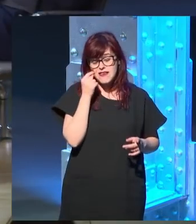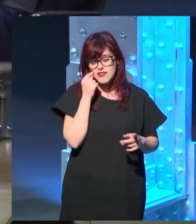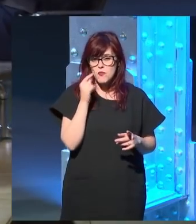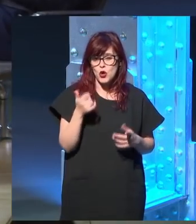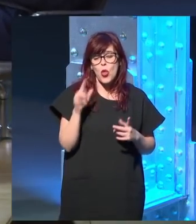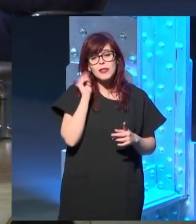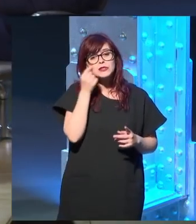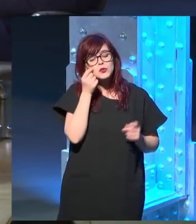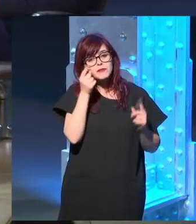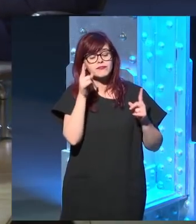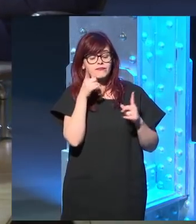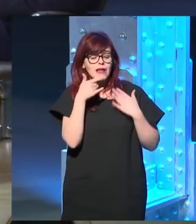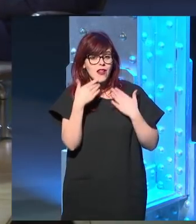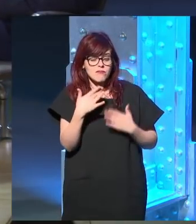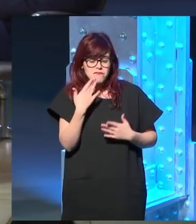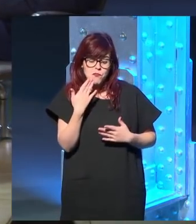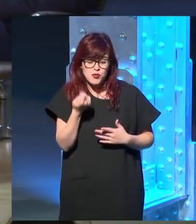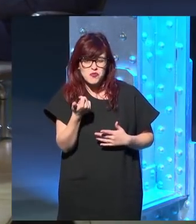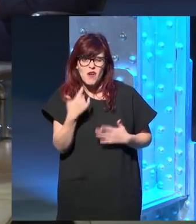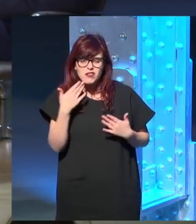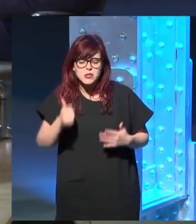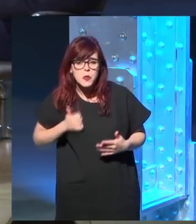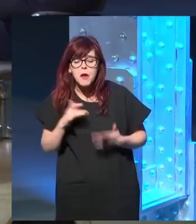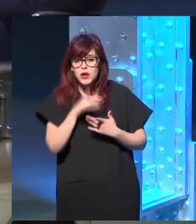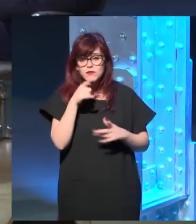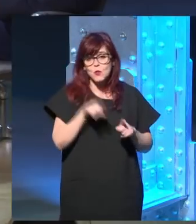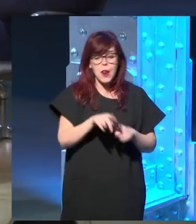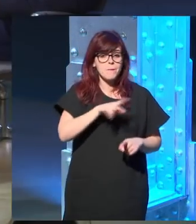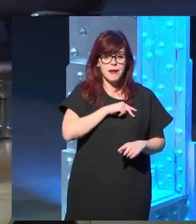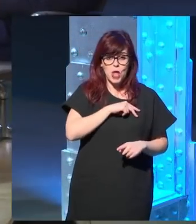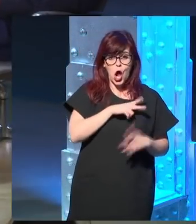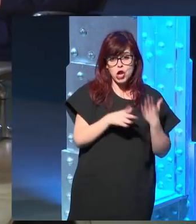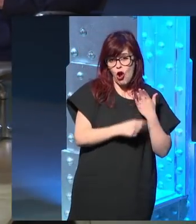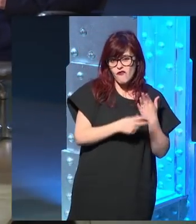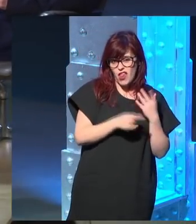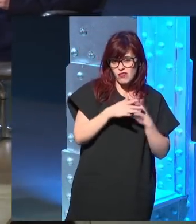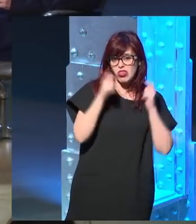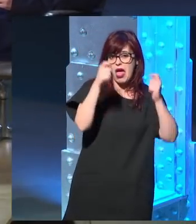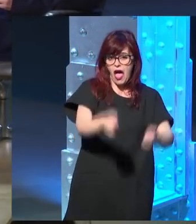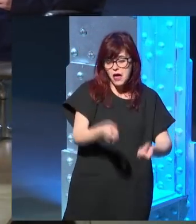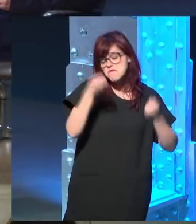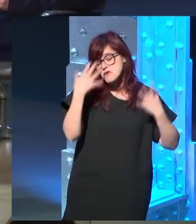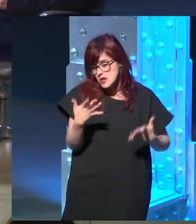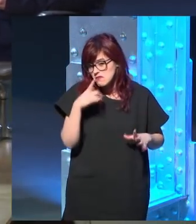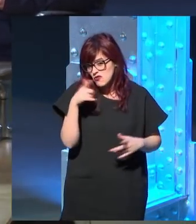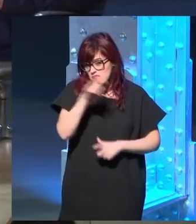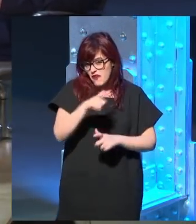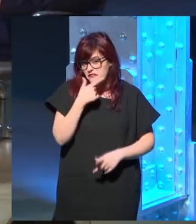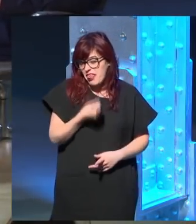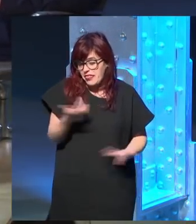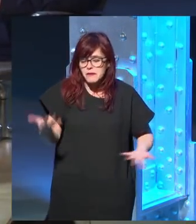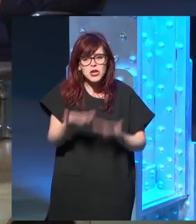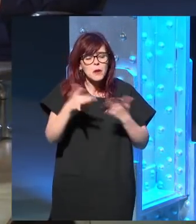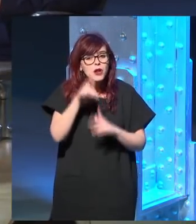le dieron el premio Nobel pero se lo dan a cualquiera y como no